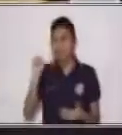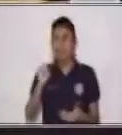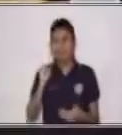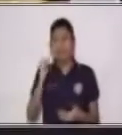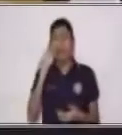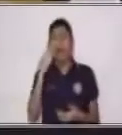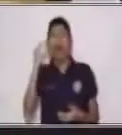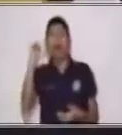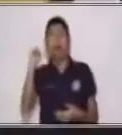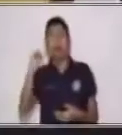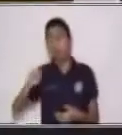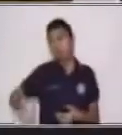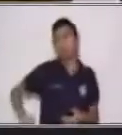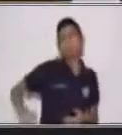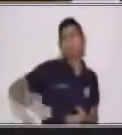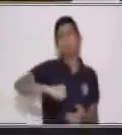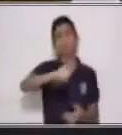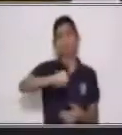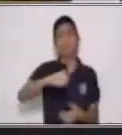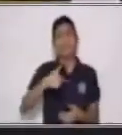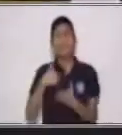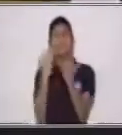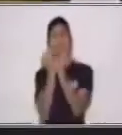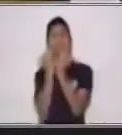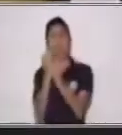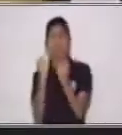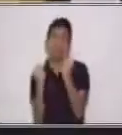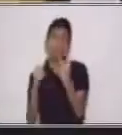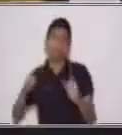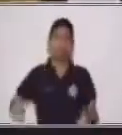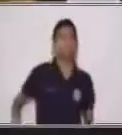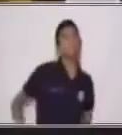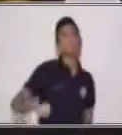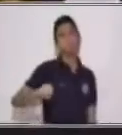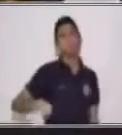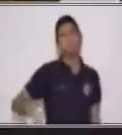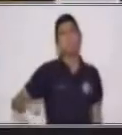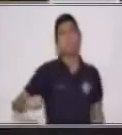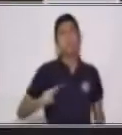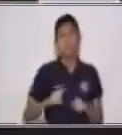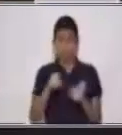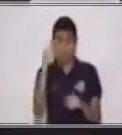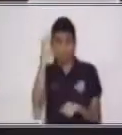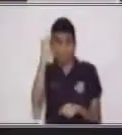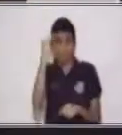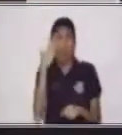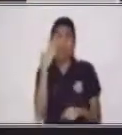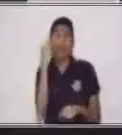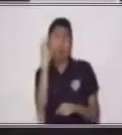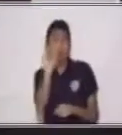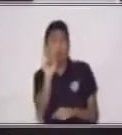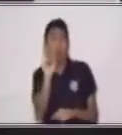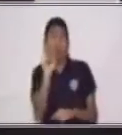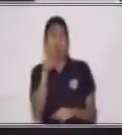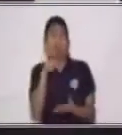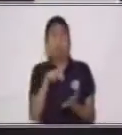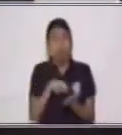lento y yo disfruto mi abuelo Pedro porque tengo mucho más tiempo para poder platicar con él.